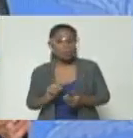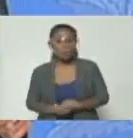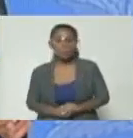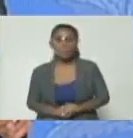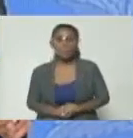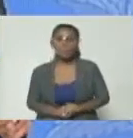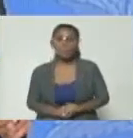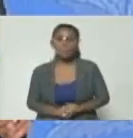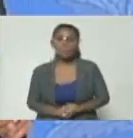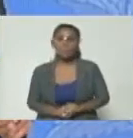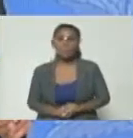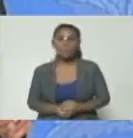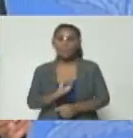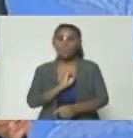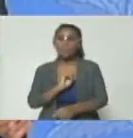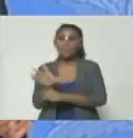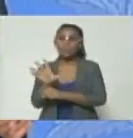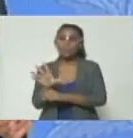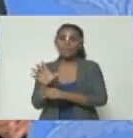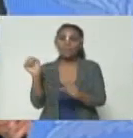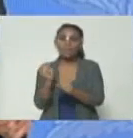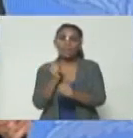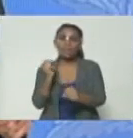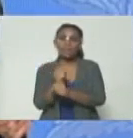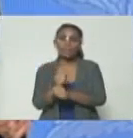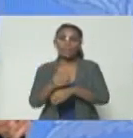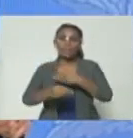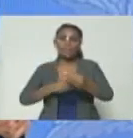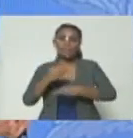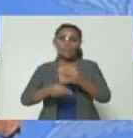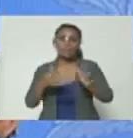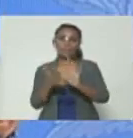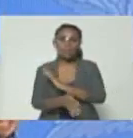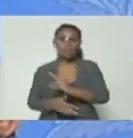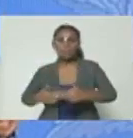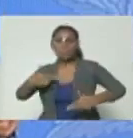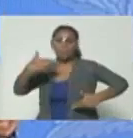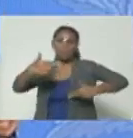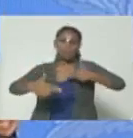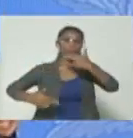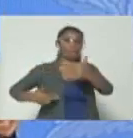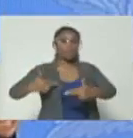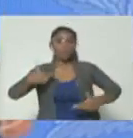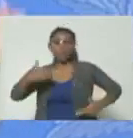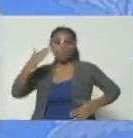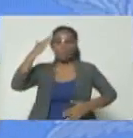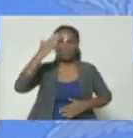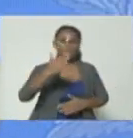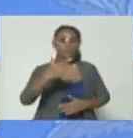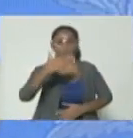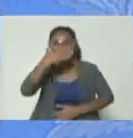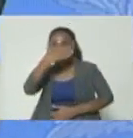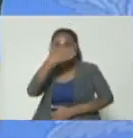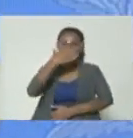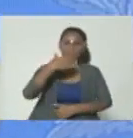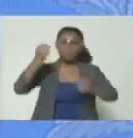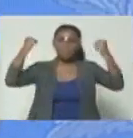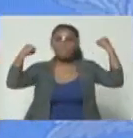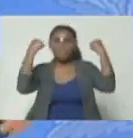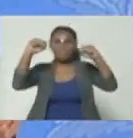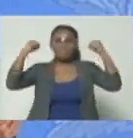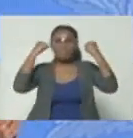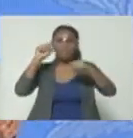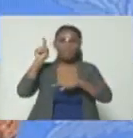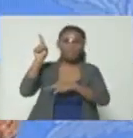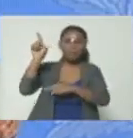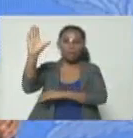lanzaron la operación de malandros y paramilitares y terroristas entrenados en